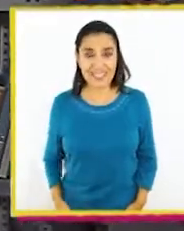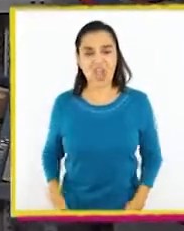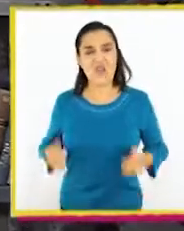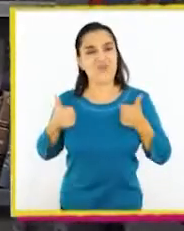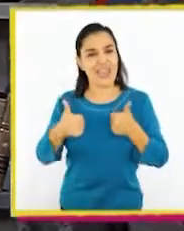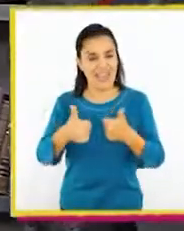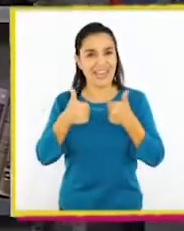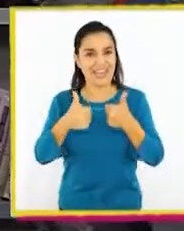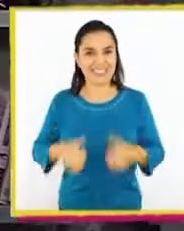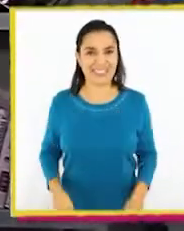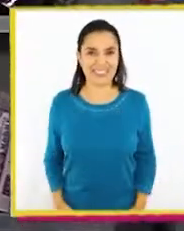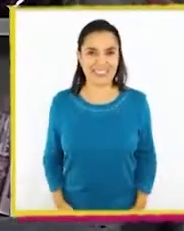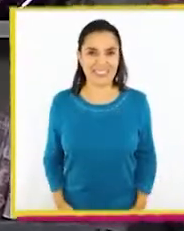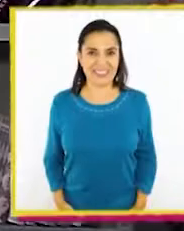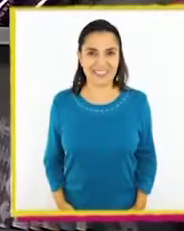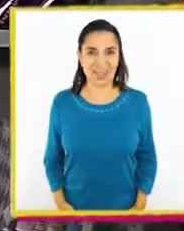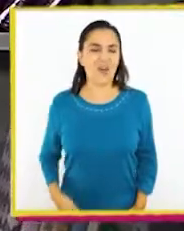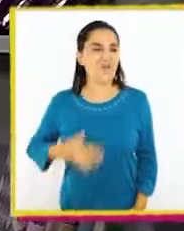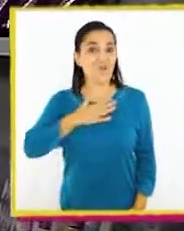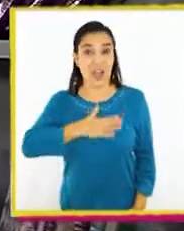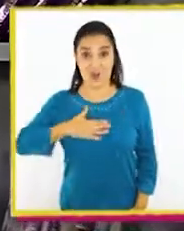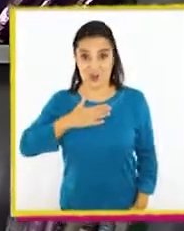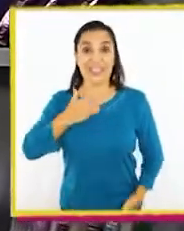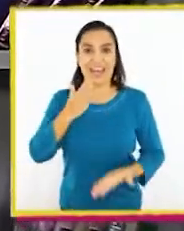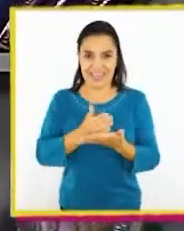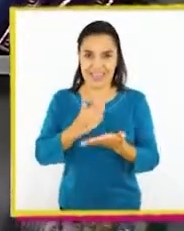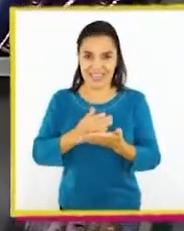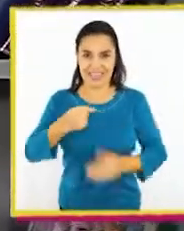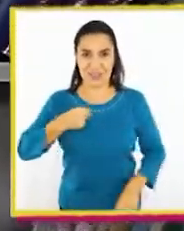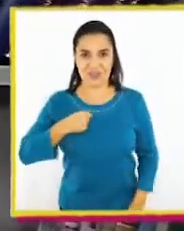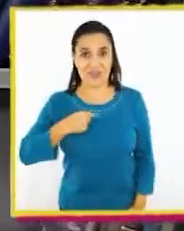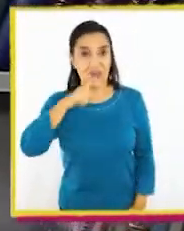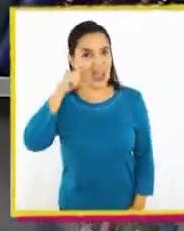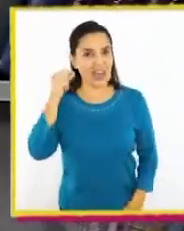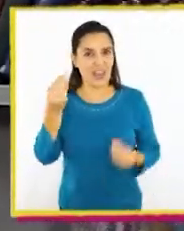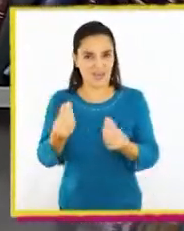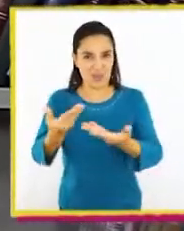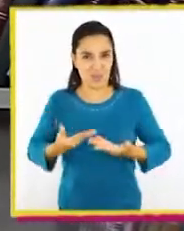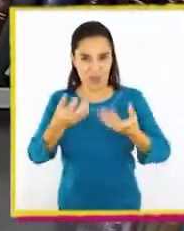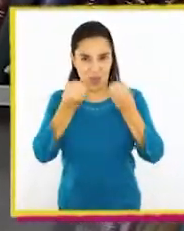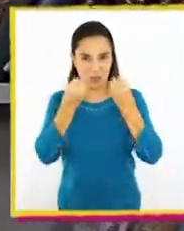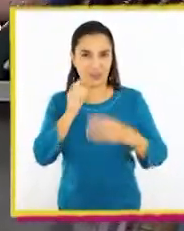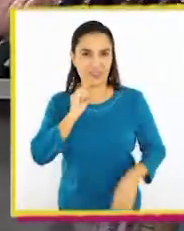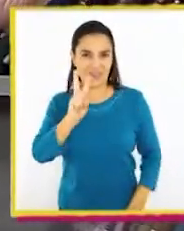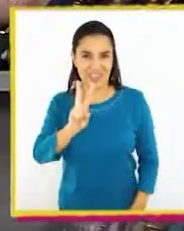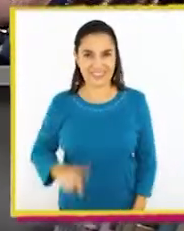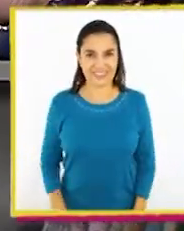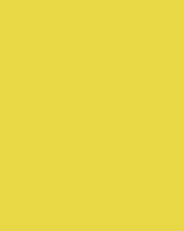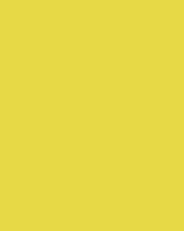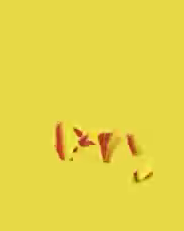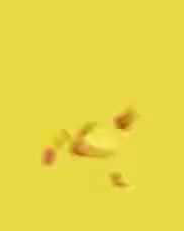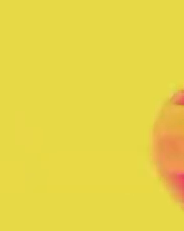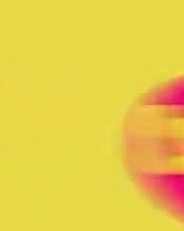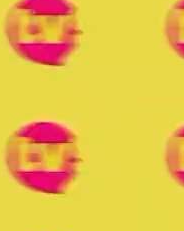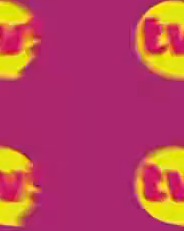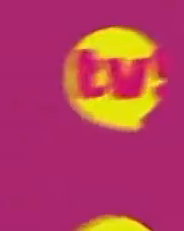¿Sí? ¡Buenísimo! ¡Les va a encantar este capítulo! Soy Árez, bienvenidos a Aprendo TV.